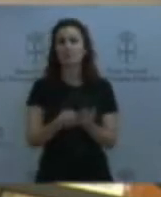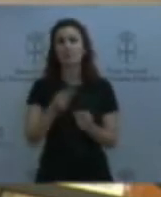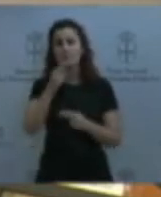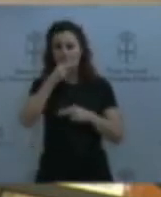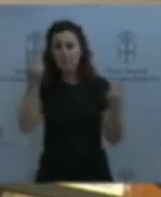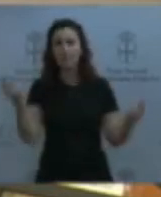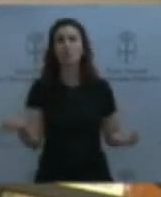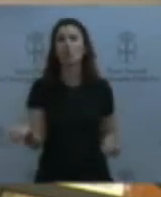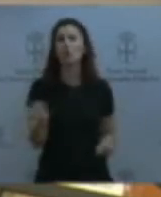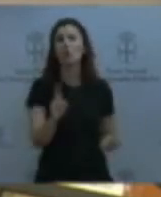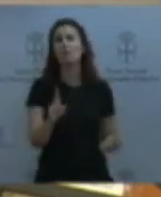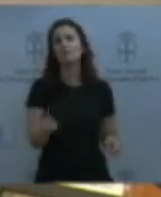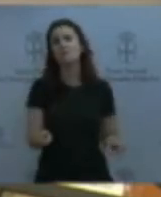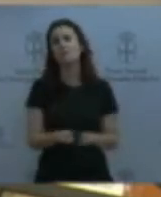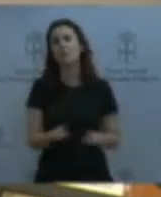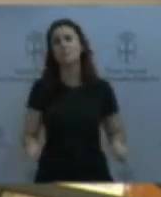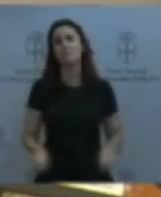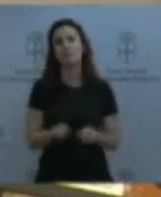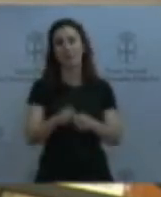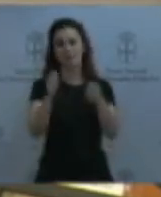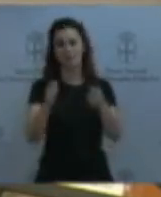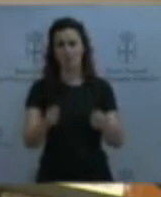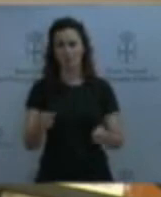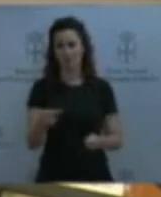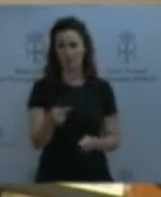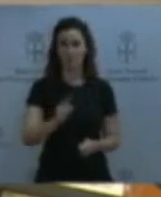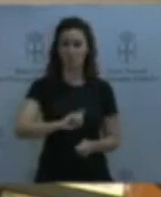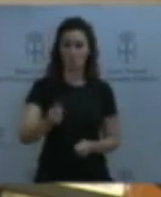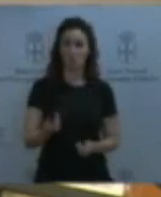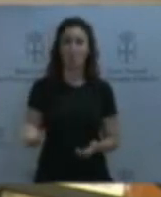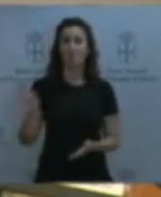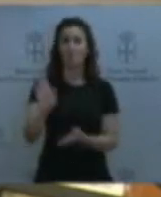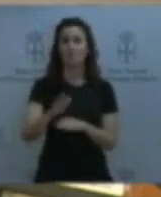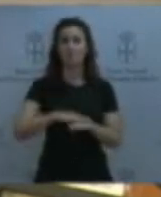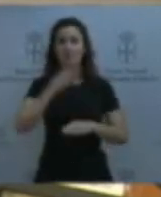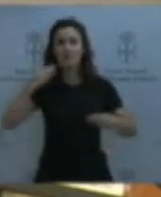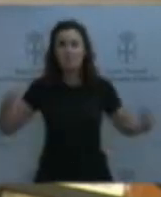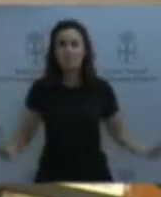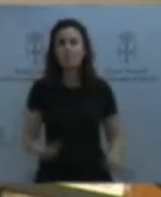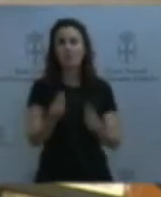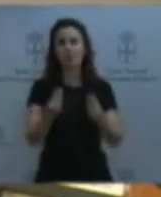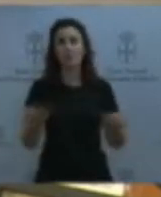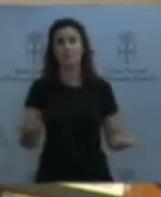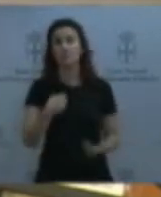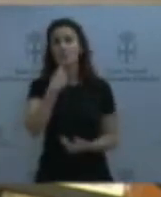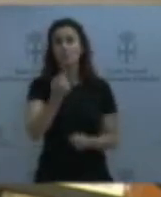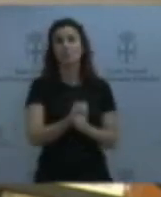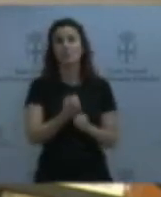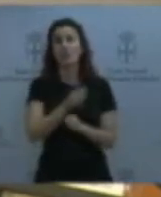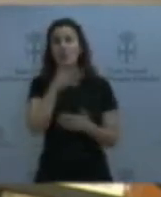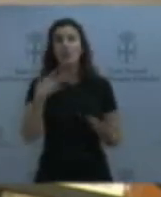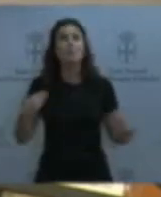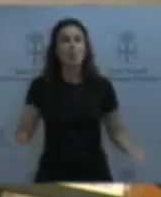público, se trata de hacer propuestas para mejorarlo. Yo le he dicho en qué estamos trabajando. Dígame usted en qué cosas tenemos que seguir